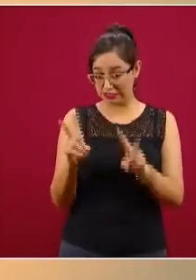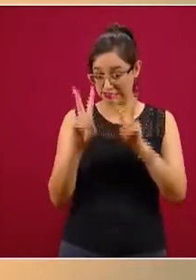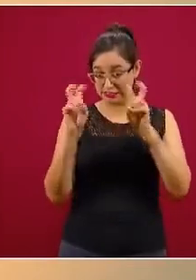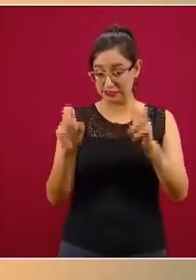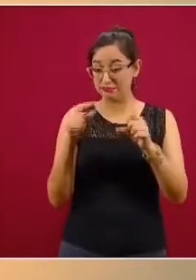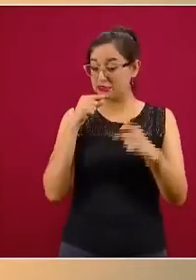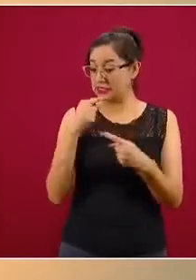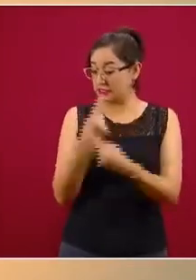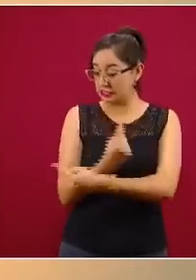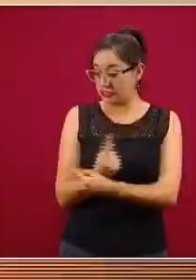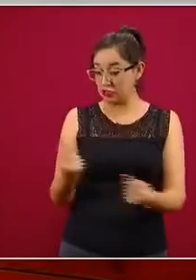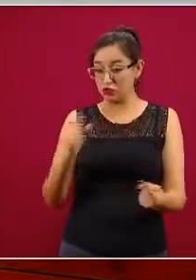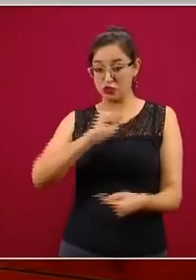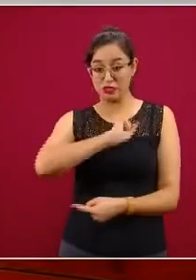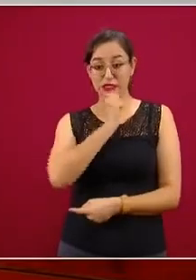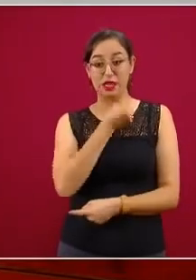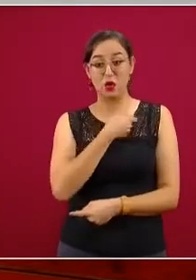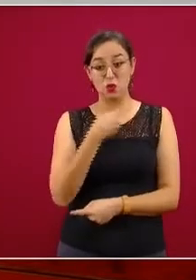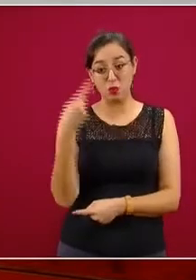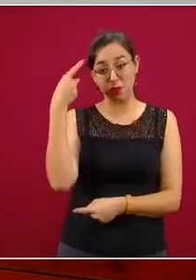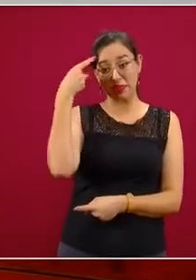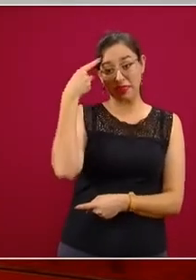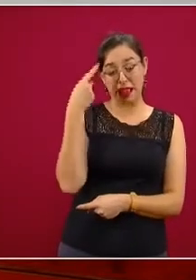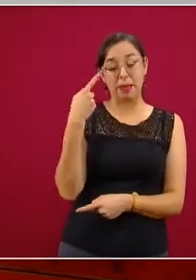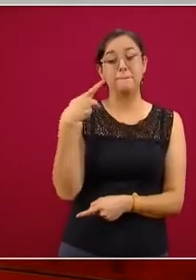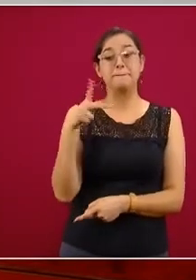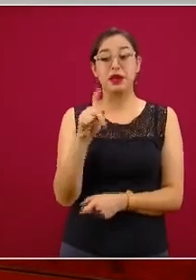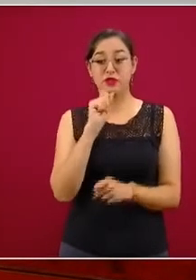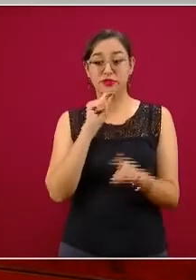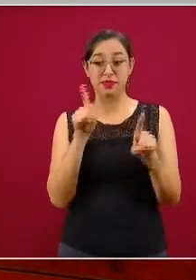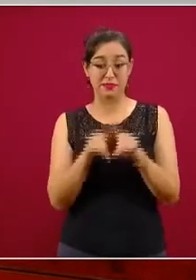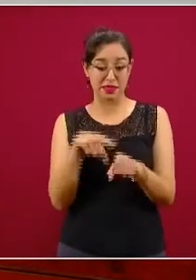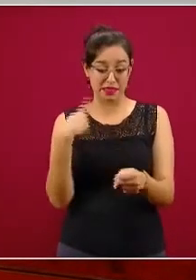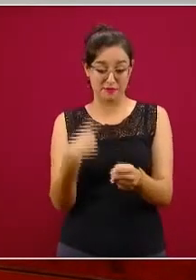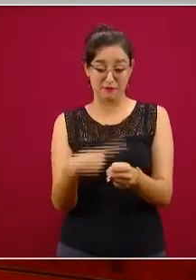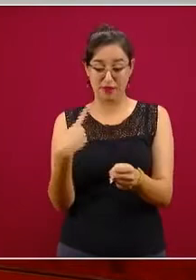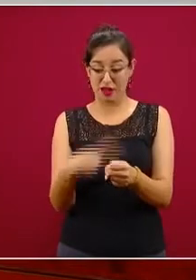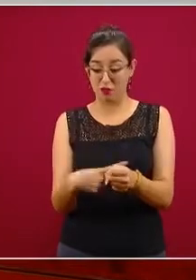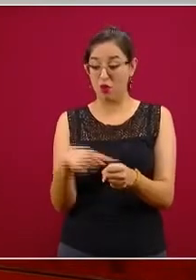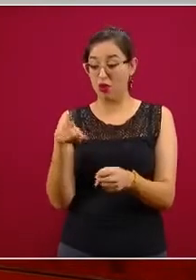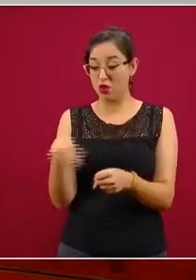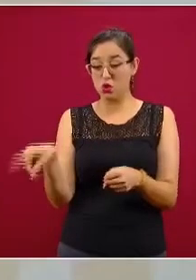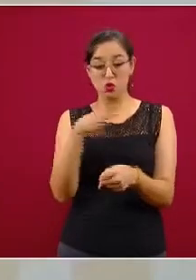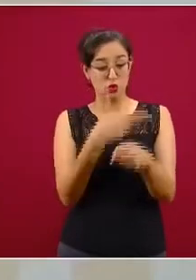los niños con diagnóstico de COVID que tienen que ser internados.